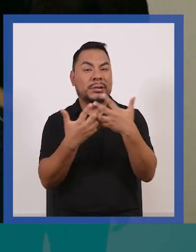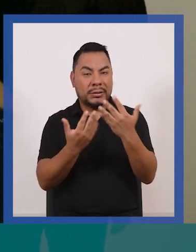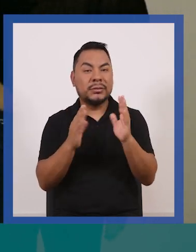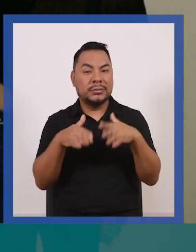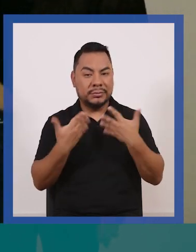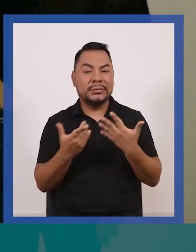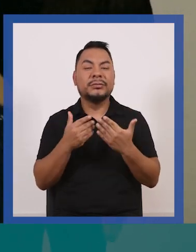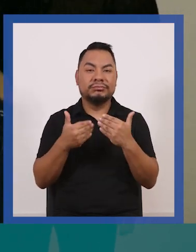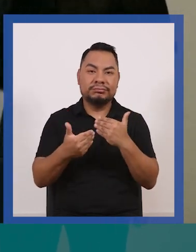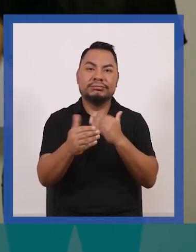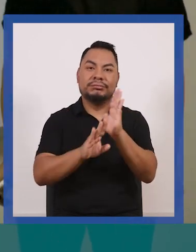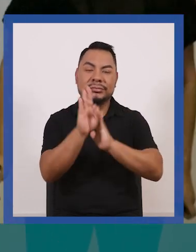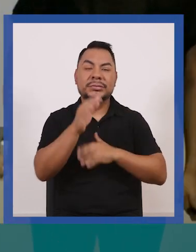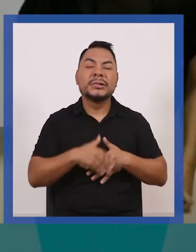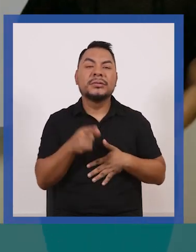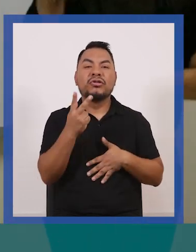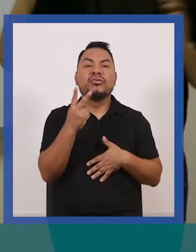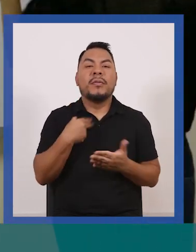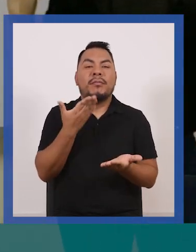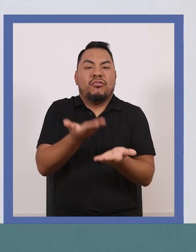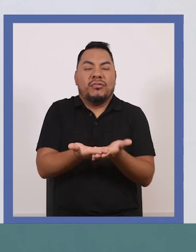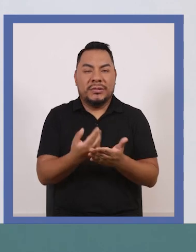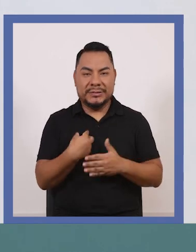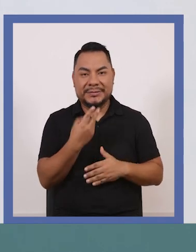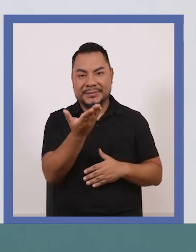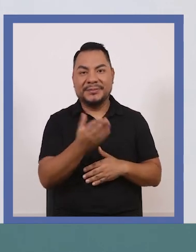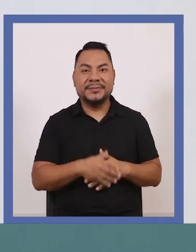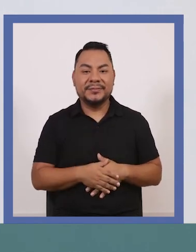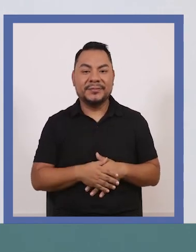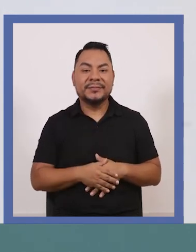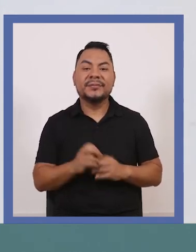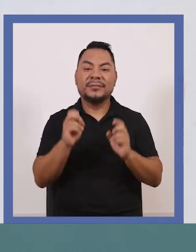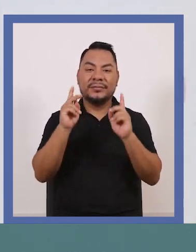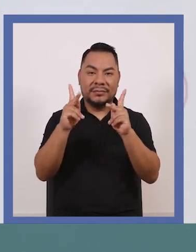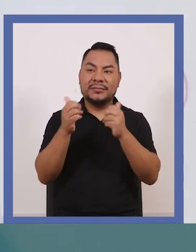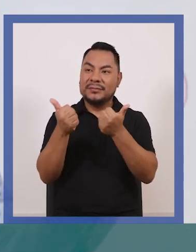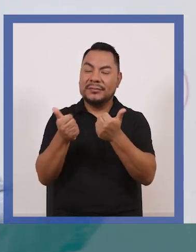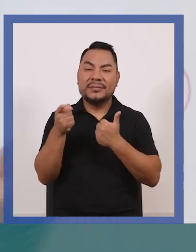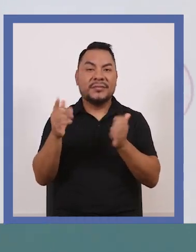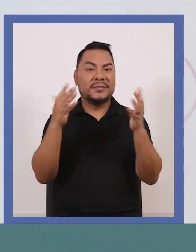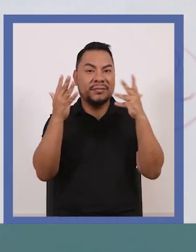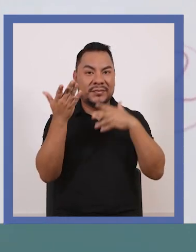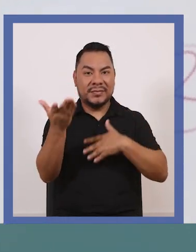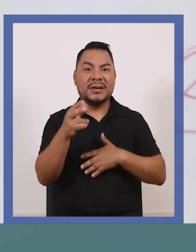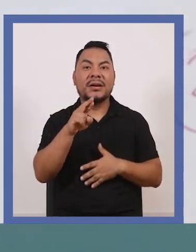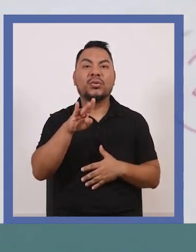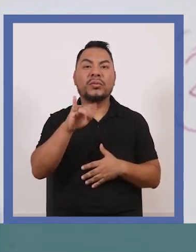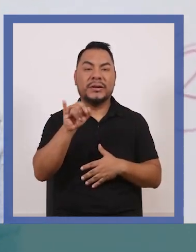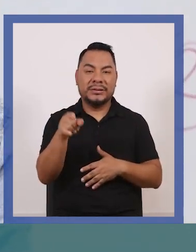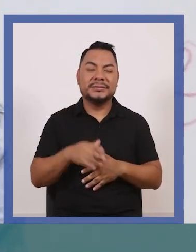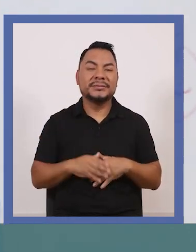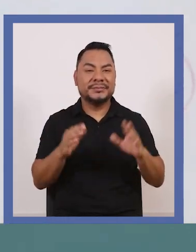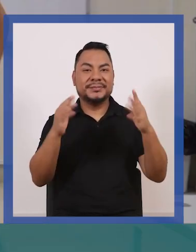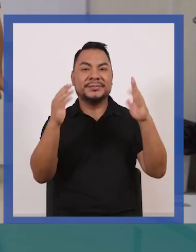con esto. Serían mis dos propuestas. Excelente, Rubí. Un aplauso para Rubí, por favor.